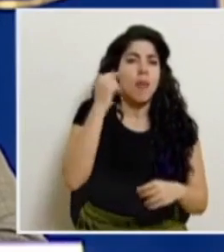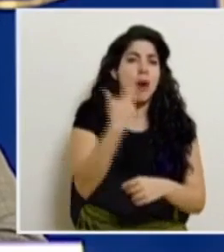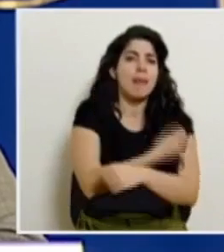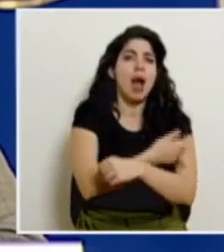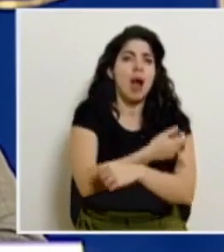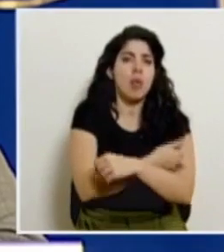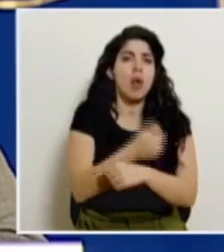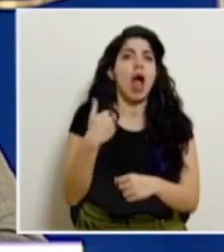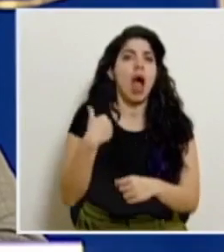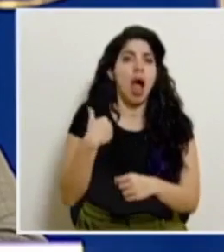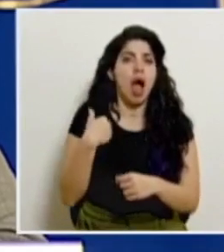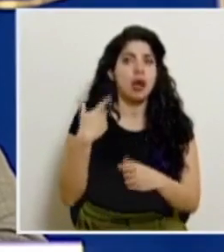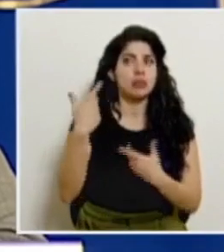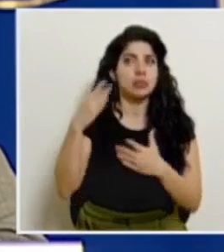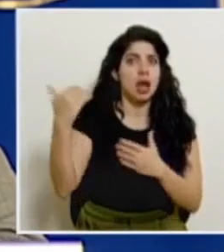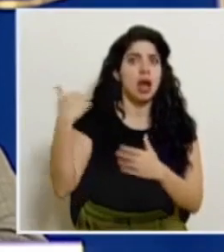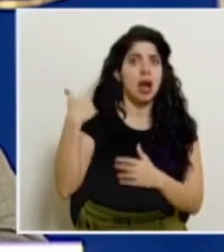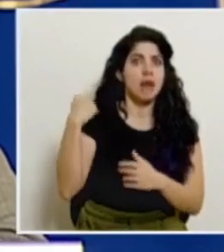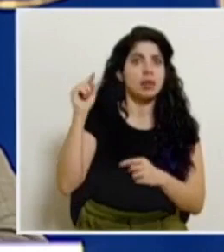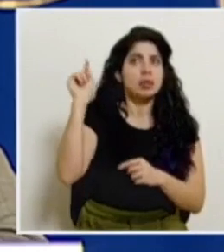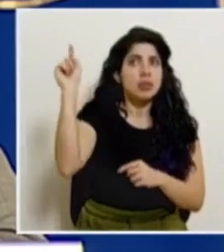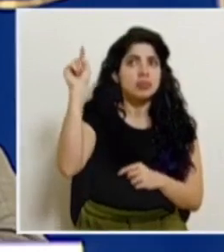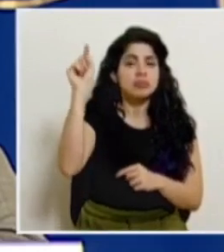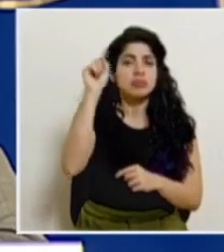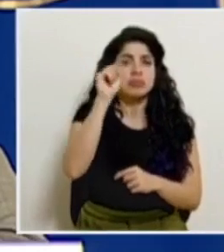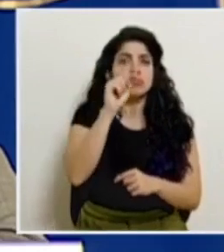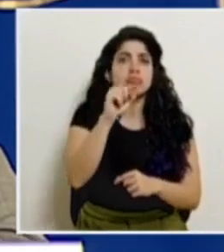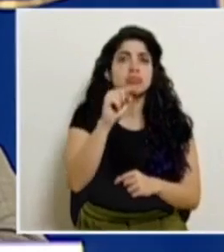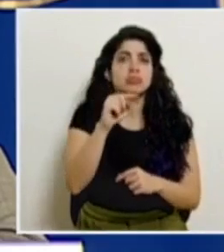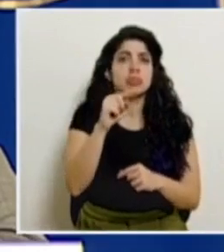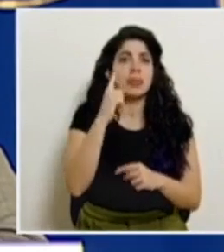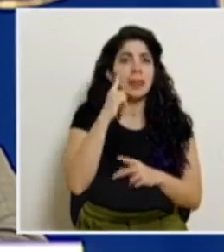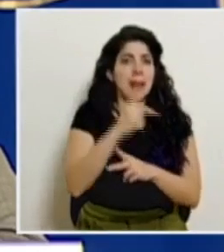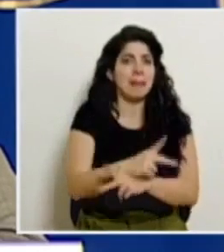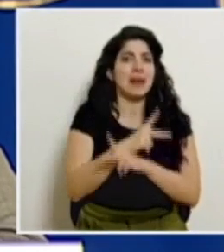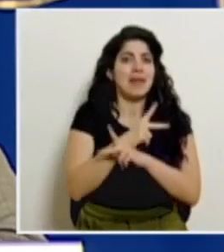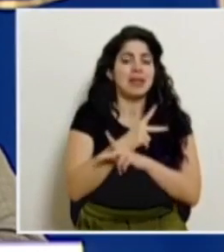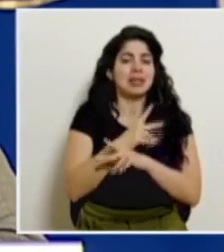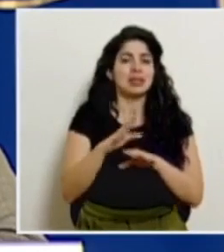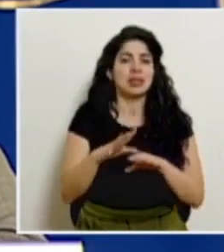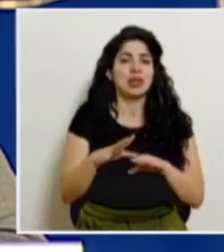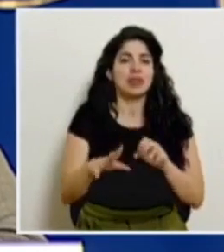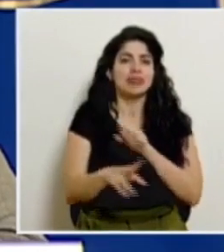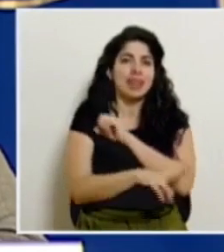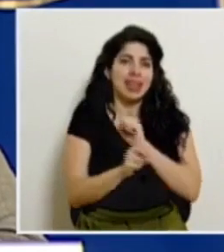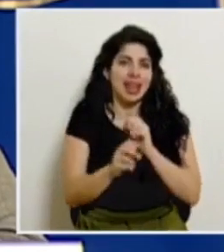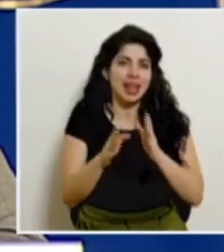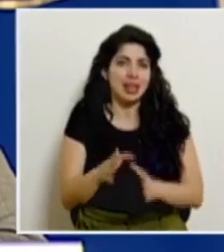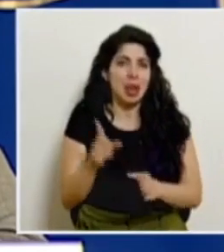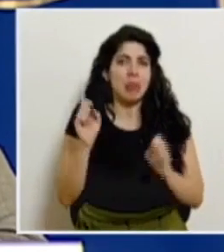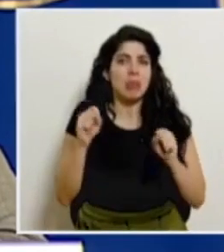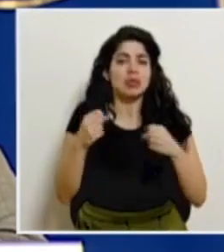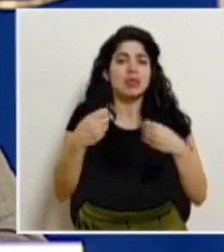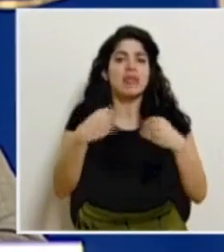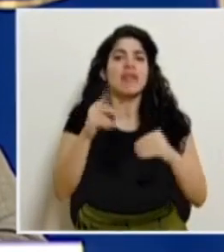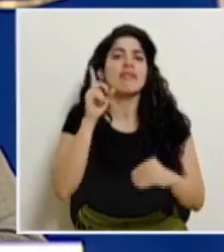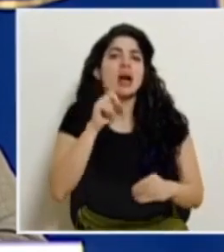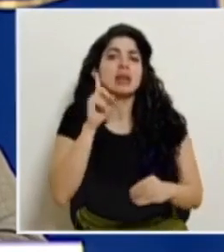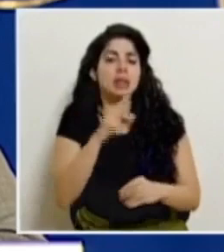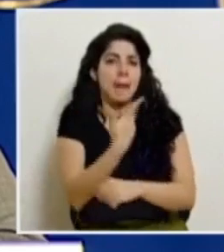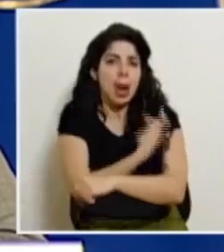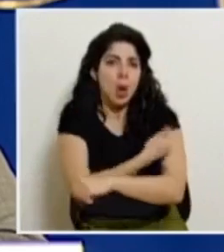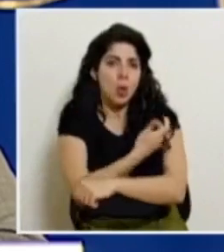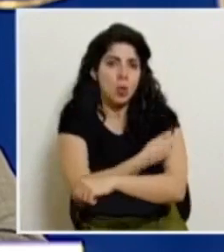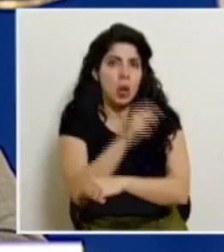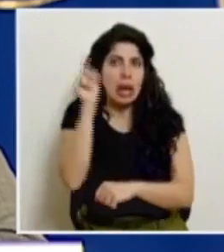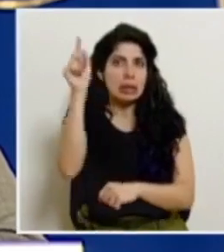vacunas porque también se ha alertado desde el punto de vista de la prevención del delito que existe esa posibilidad y también se ha puesto en